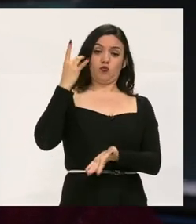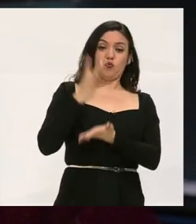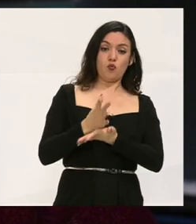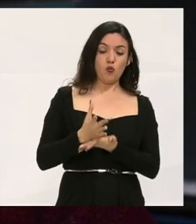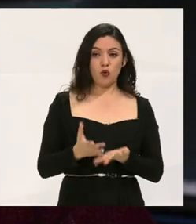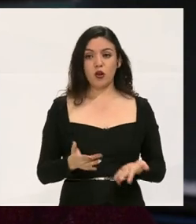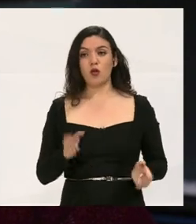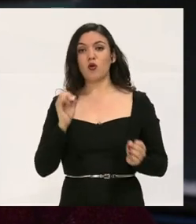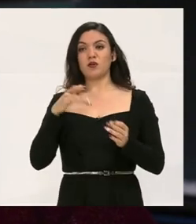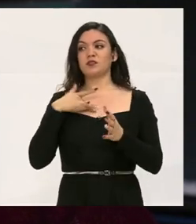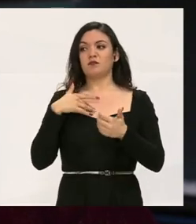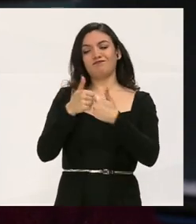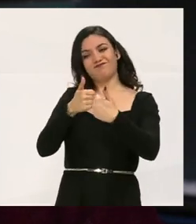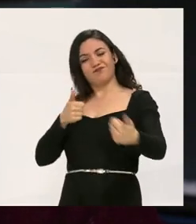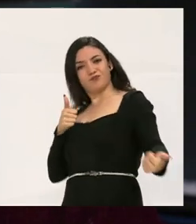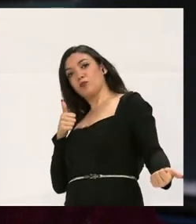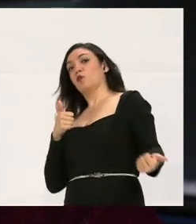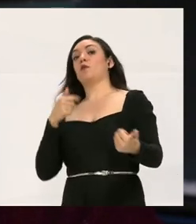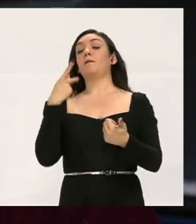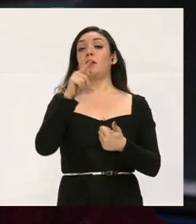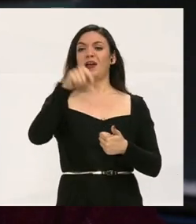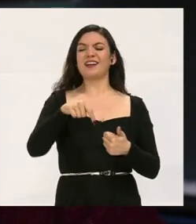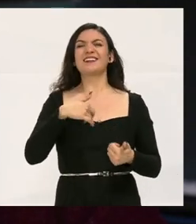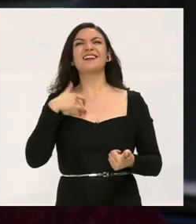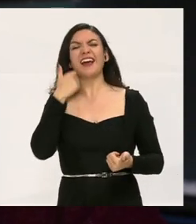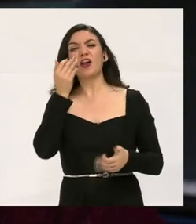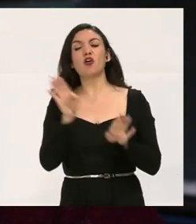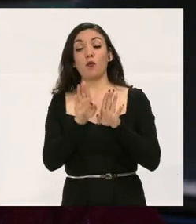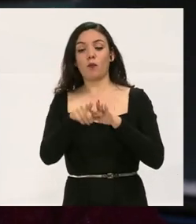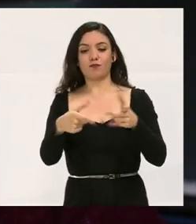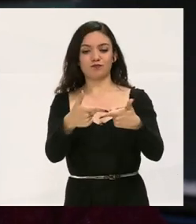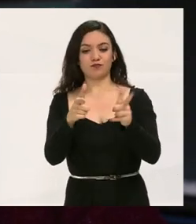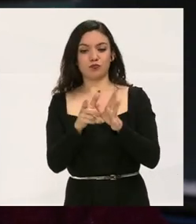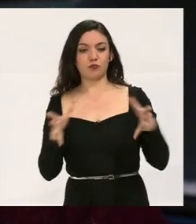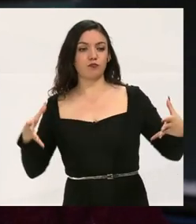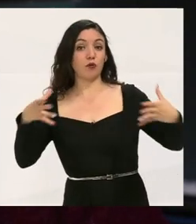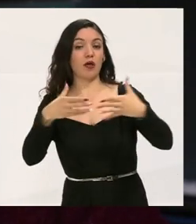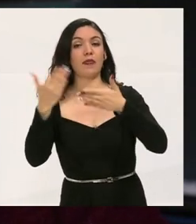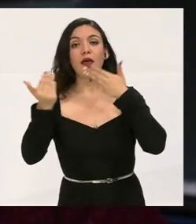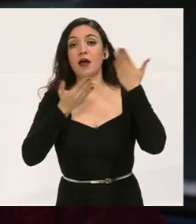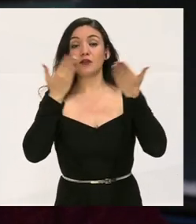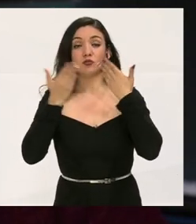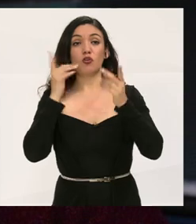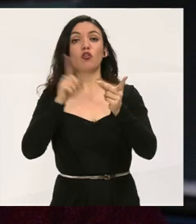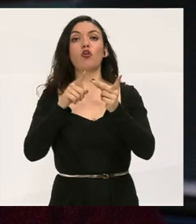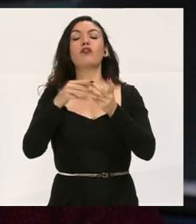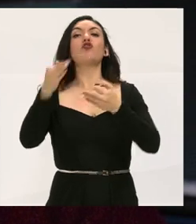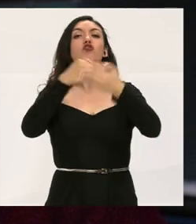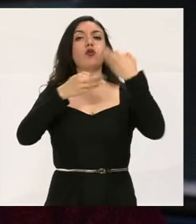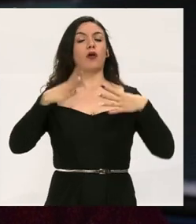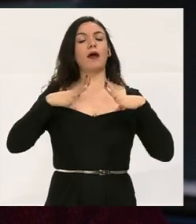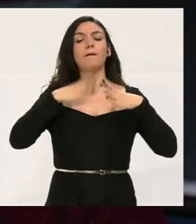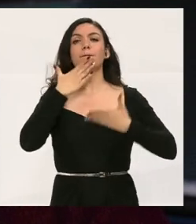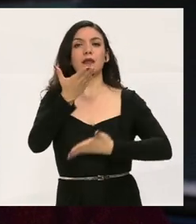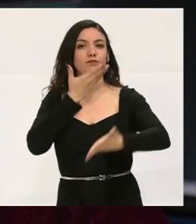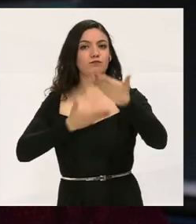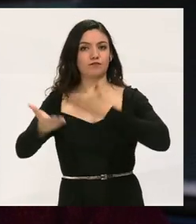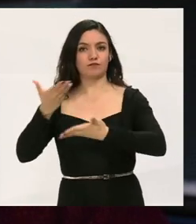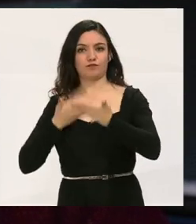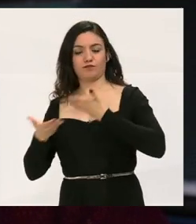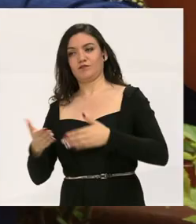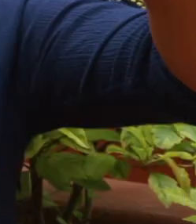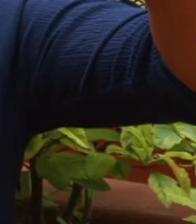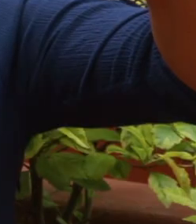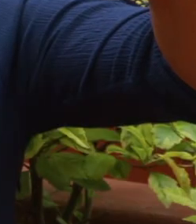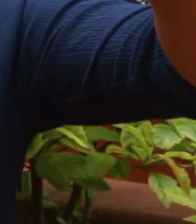únicos, o se sienten aislados. Y aquí no, tratamos de hacer un conjunto de estudiantes donde todos se lleven bien.